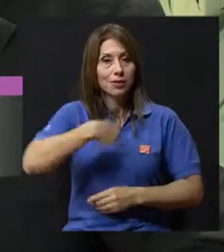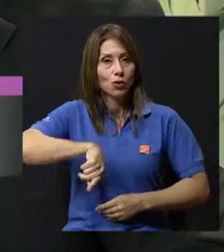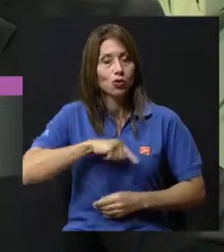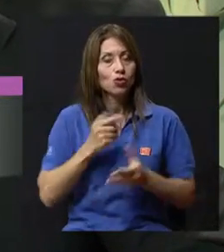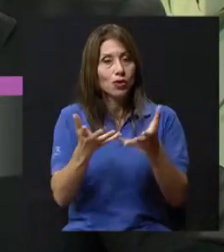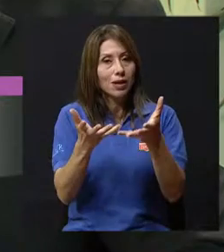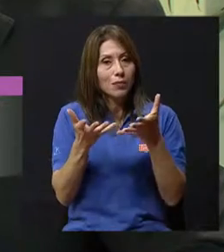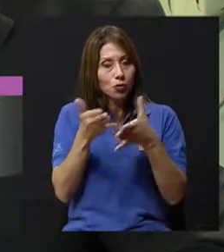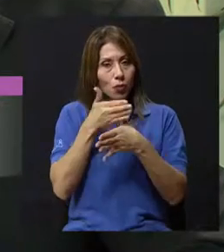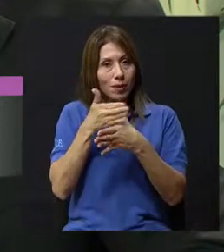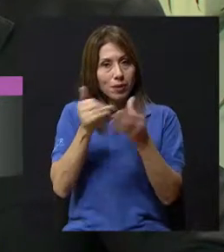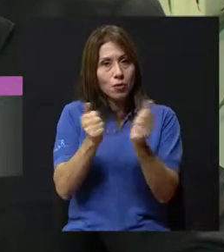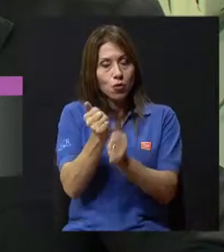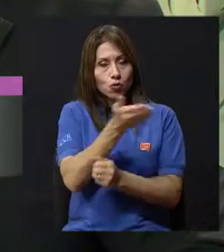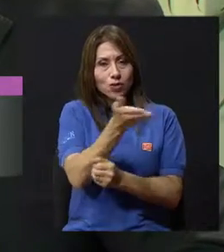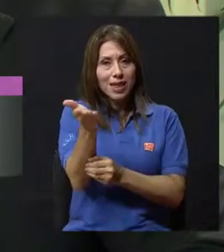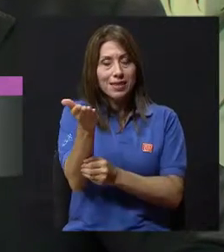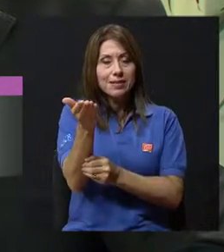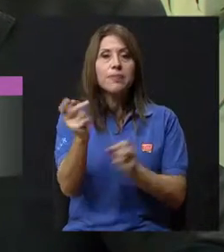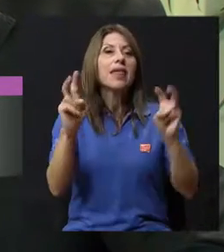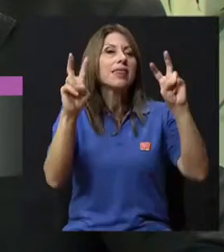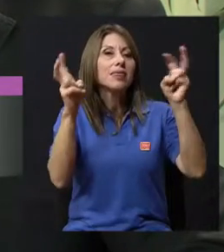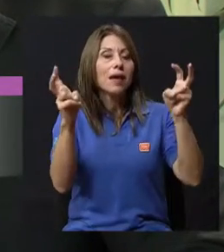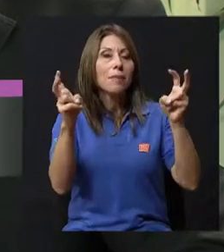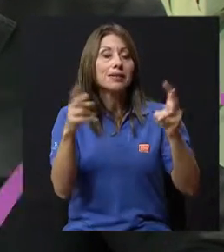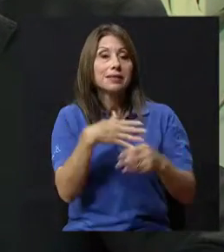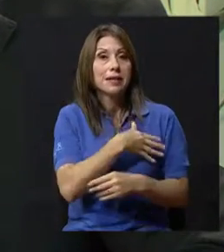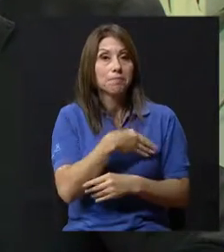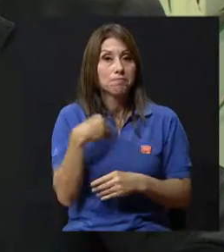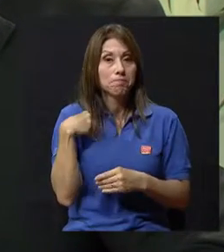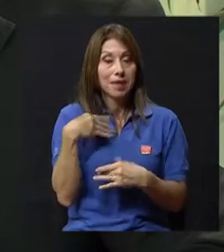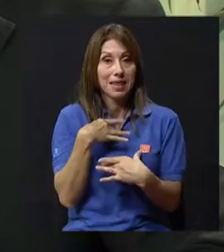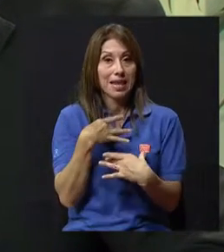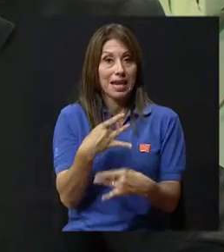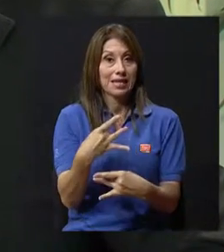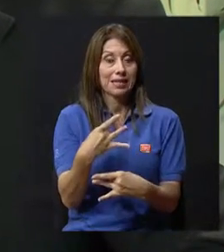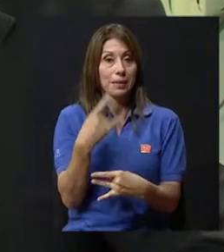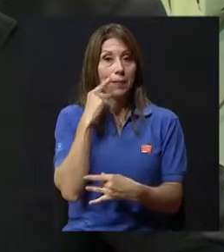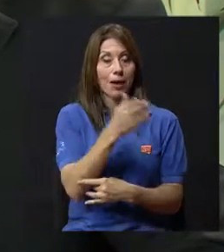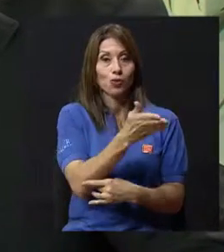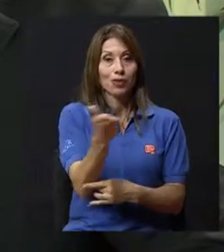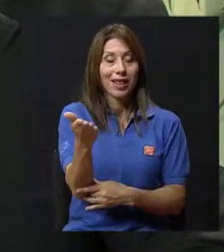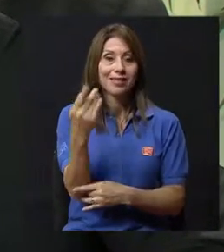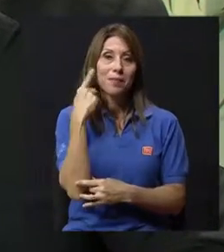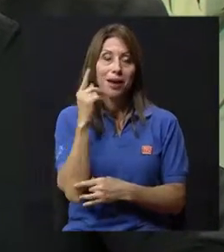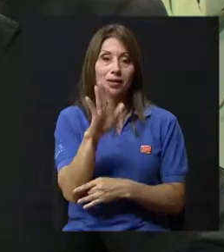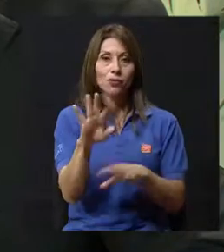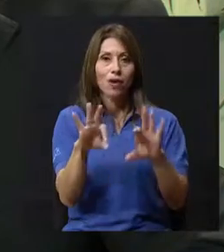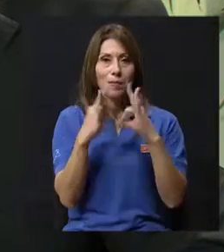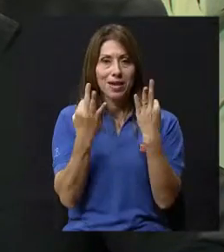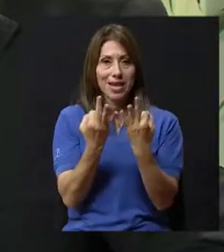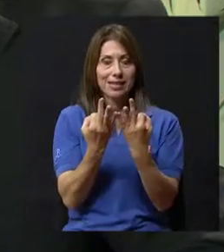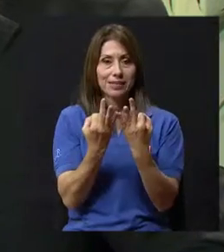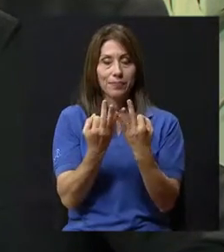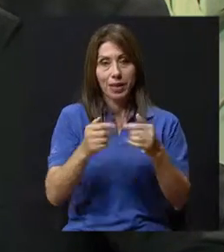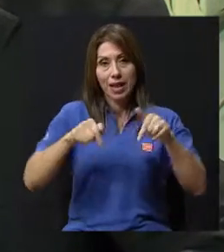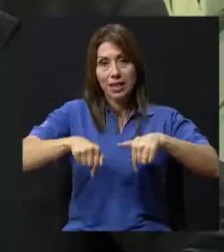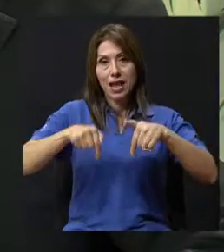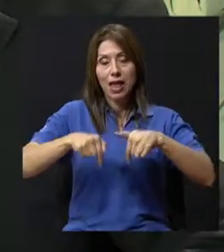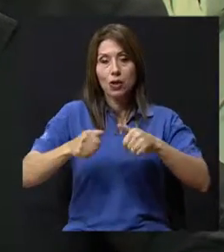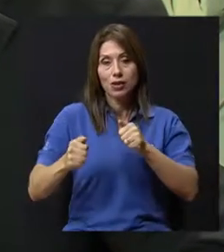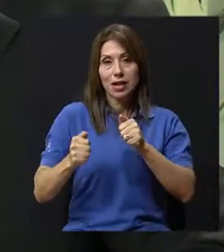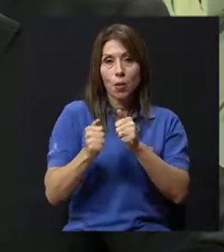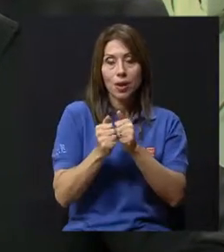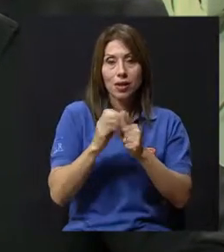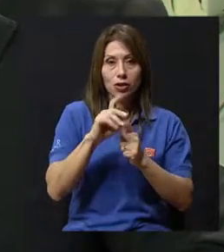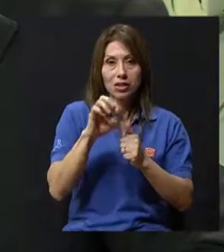la cual queremos compartir con ustedes temas que sean del agrado y que sean del interés, tanto para usted como para sus familias. El